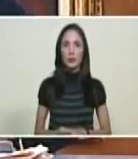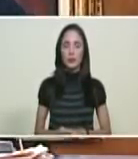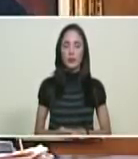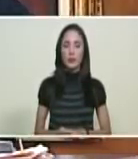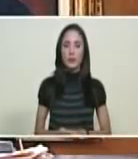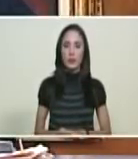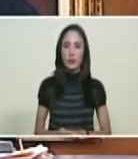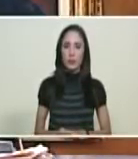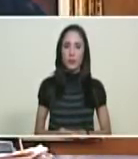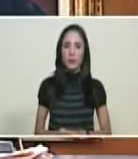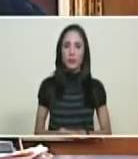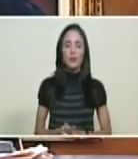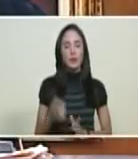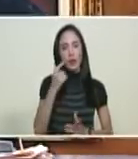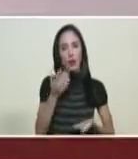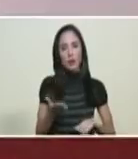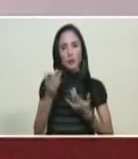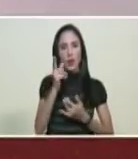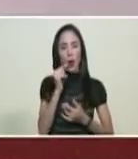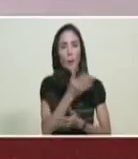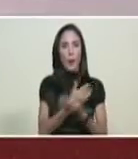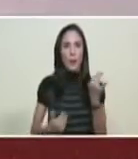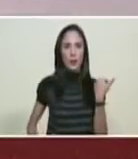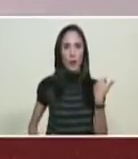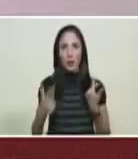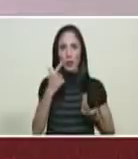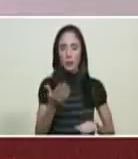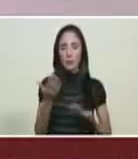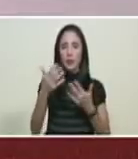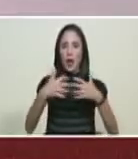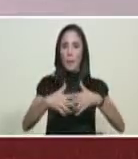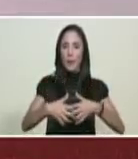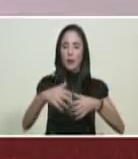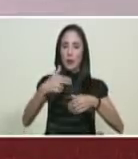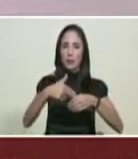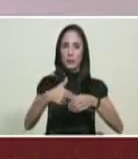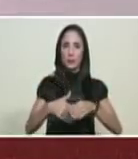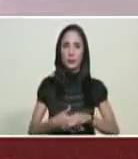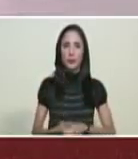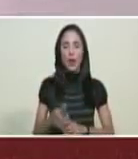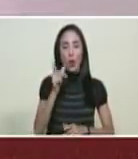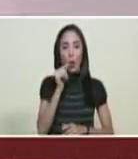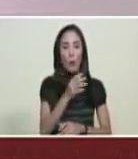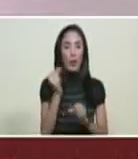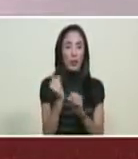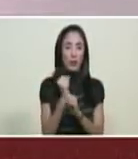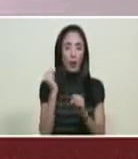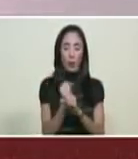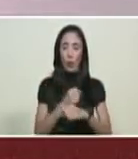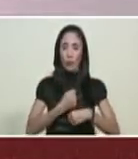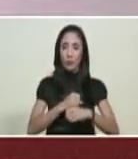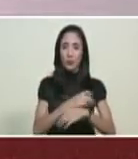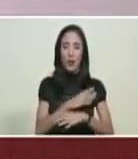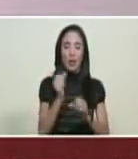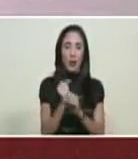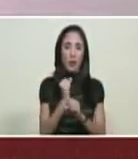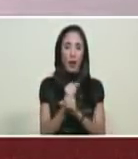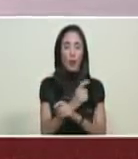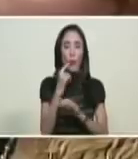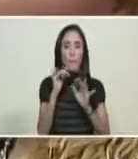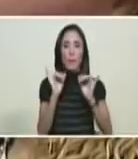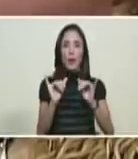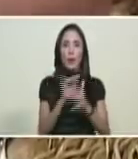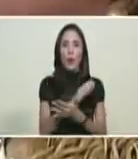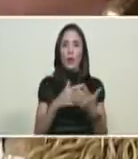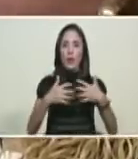de la Fuerza Armada Nacional Bolivariana mayor general obrero obrero petrolero